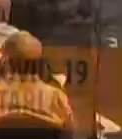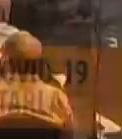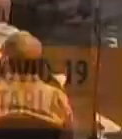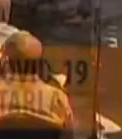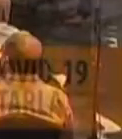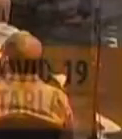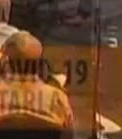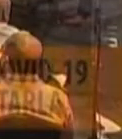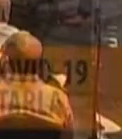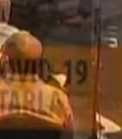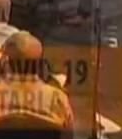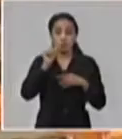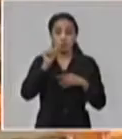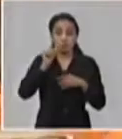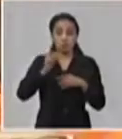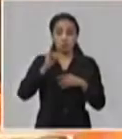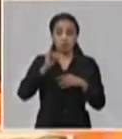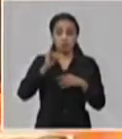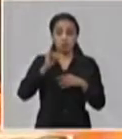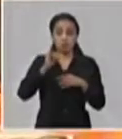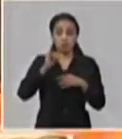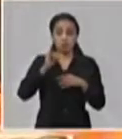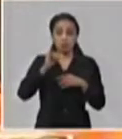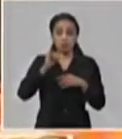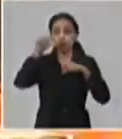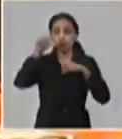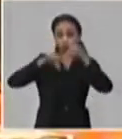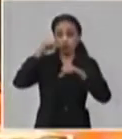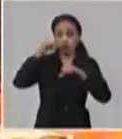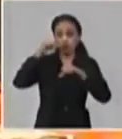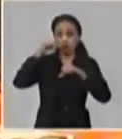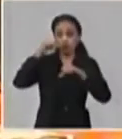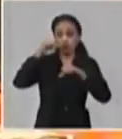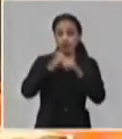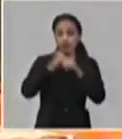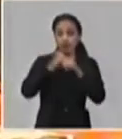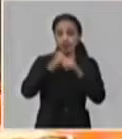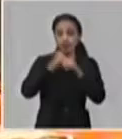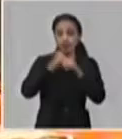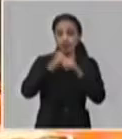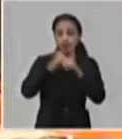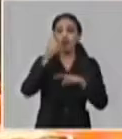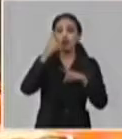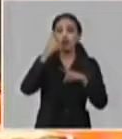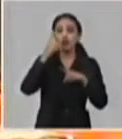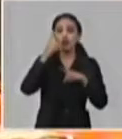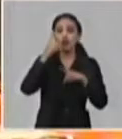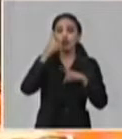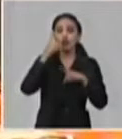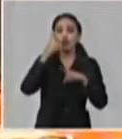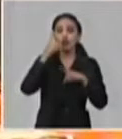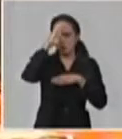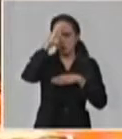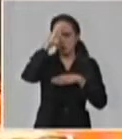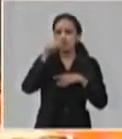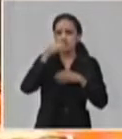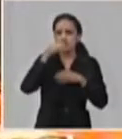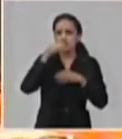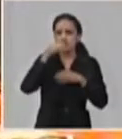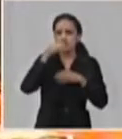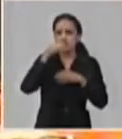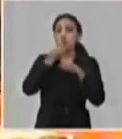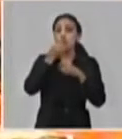El IPK y los laboratorios que se están preparando en Villaclava y también en Santiago de Cuba son, pudiéramos decir,